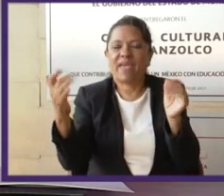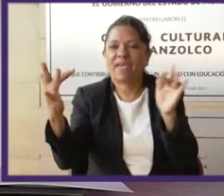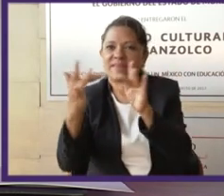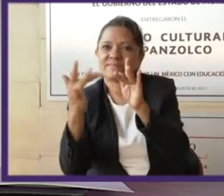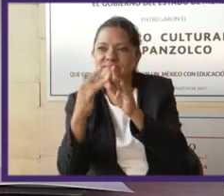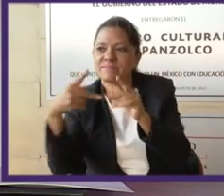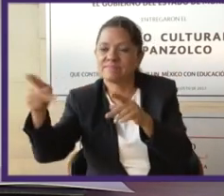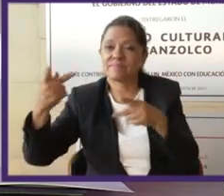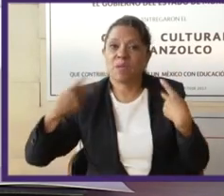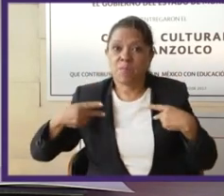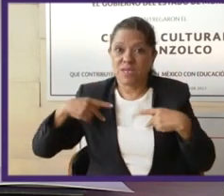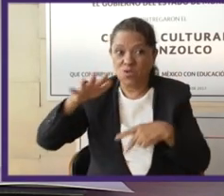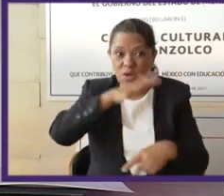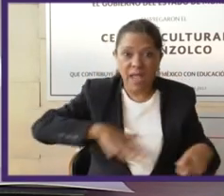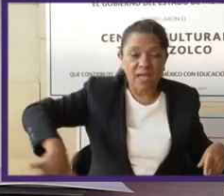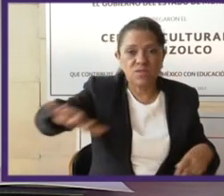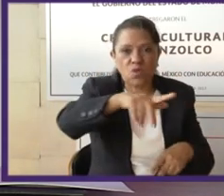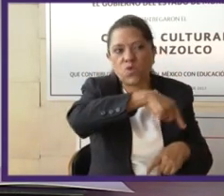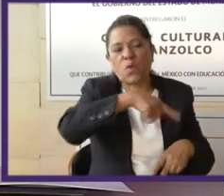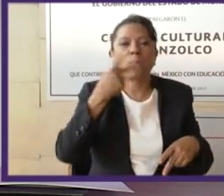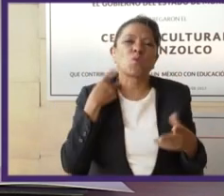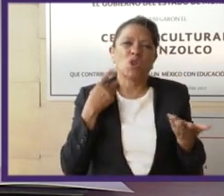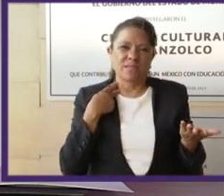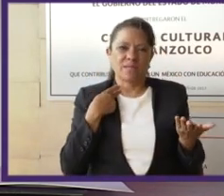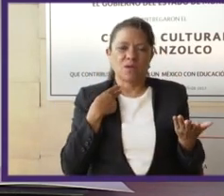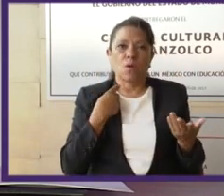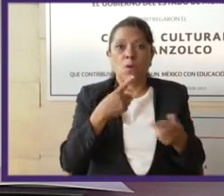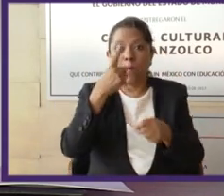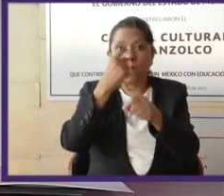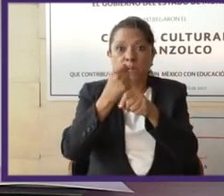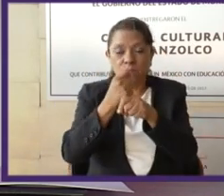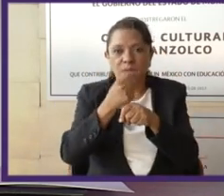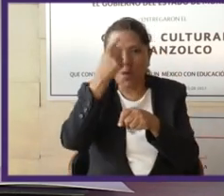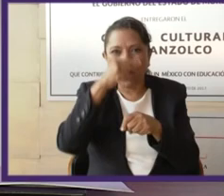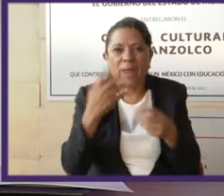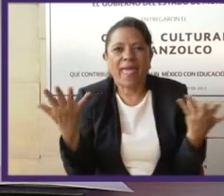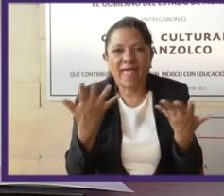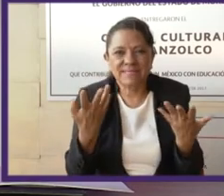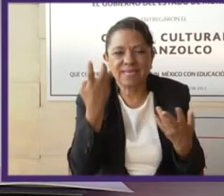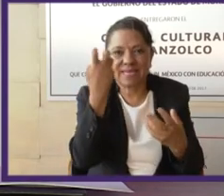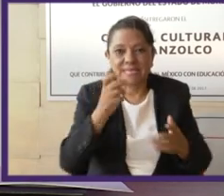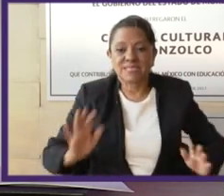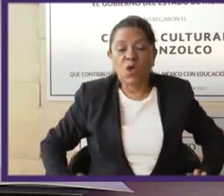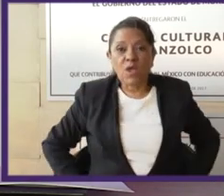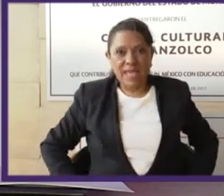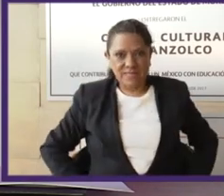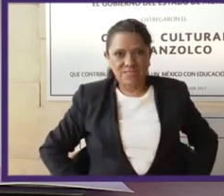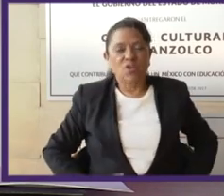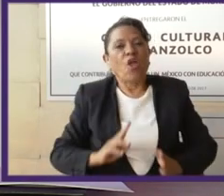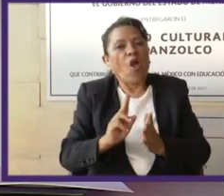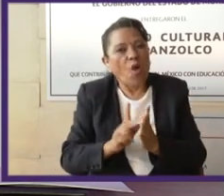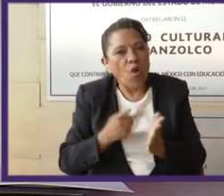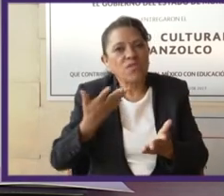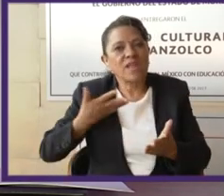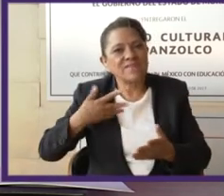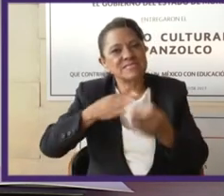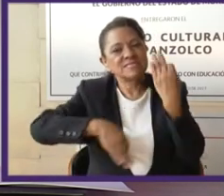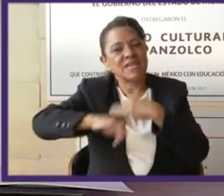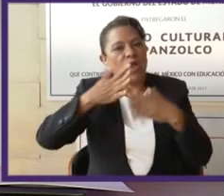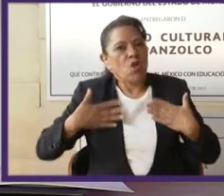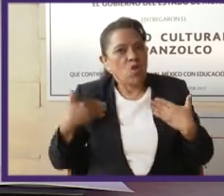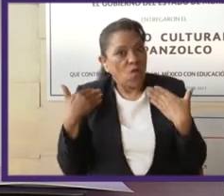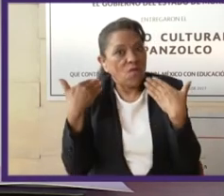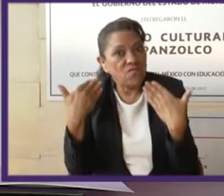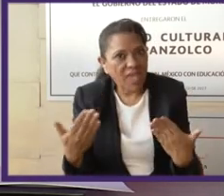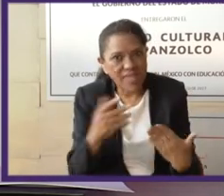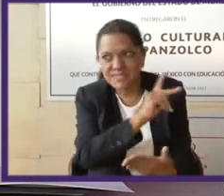políticos del país para generar, primero, esa condición que recupere la confianza, no solamente del electorado, sino